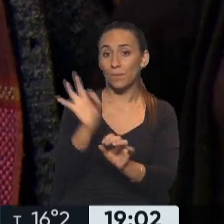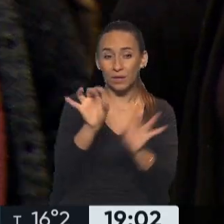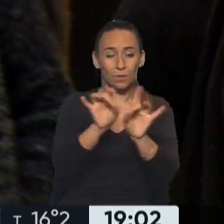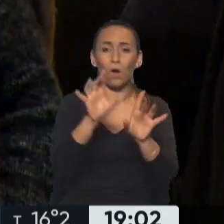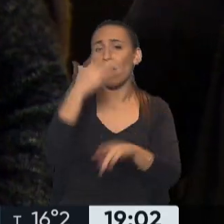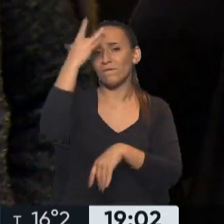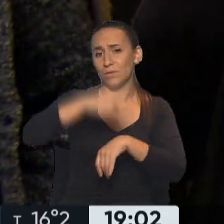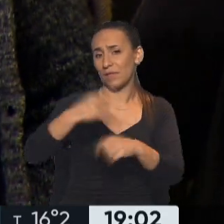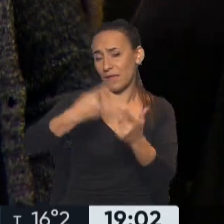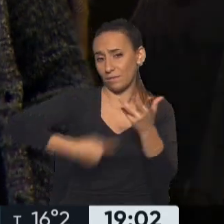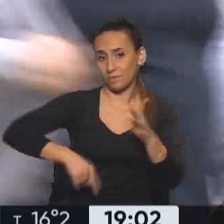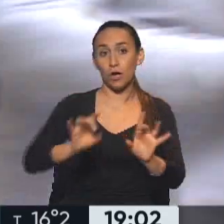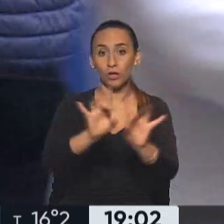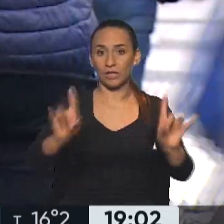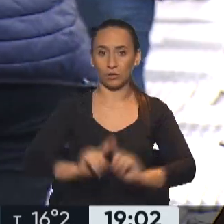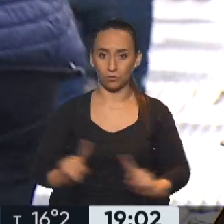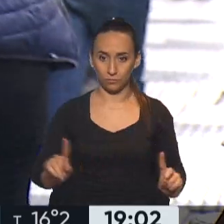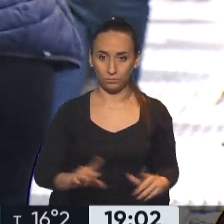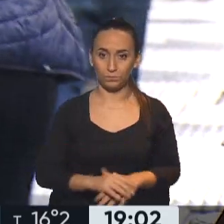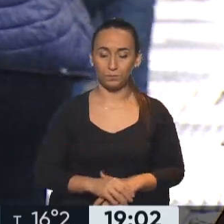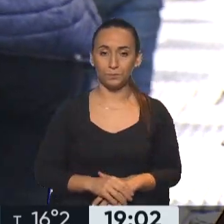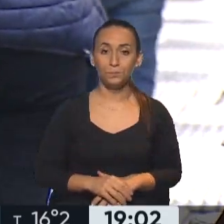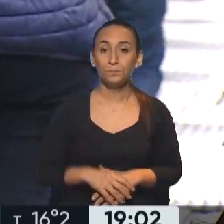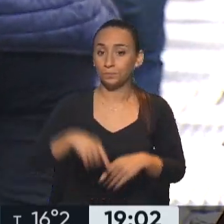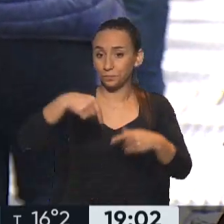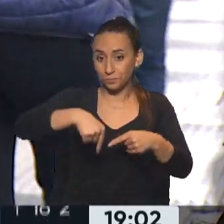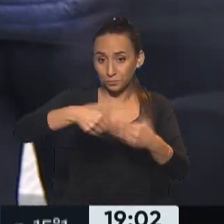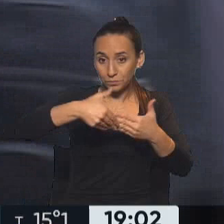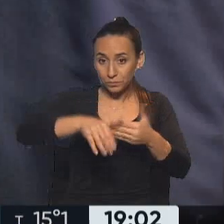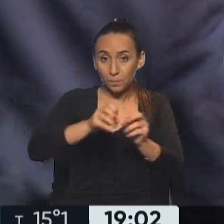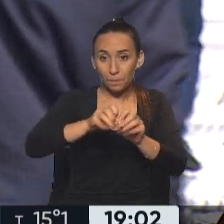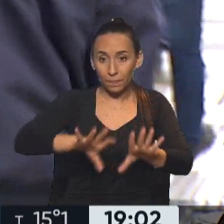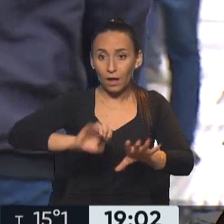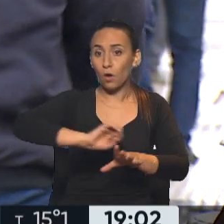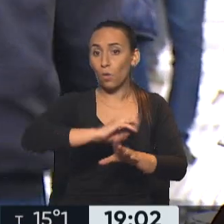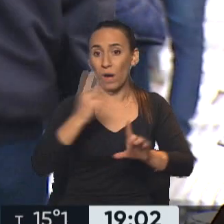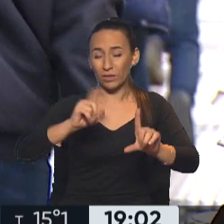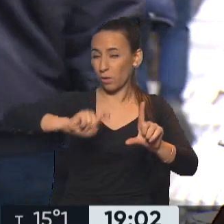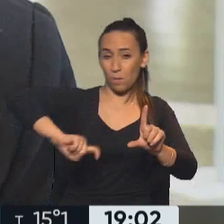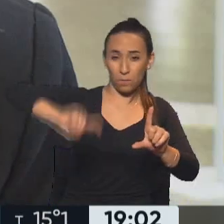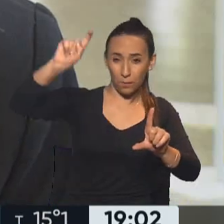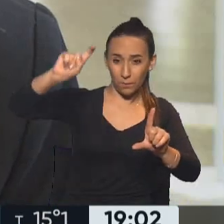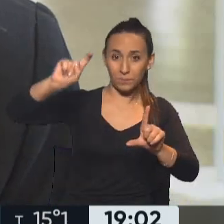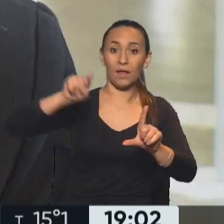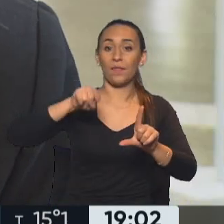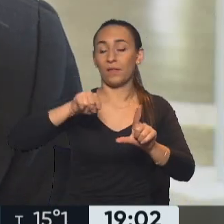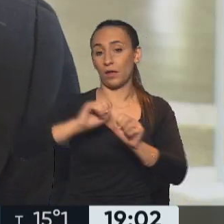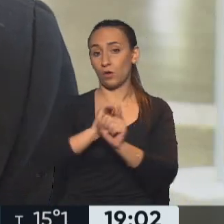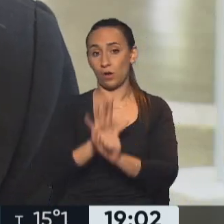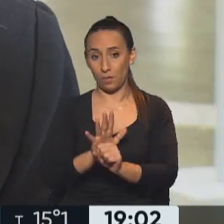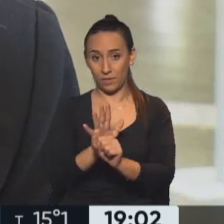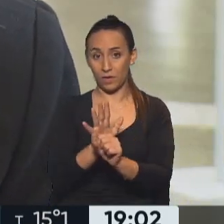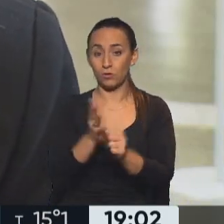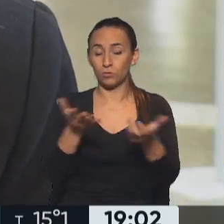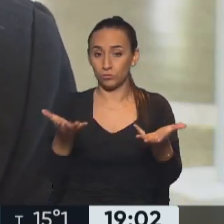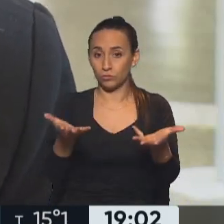enfermedades. Estamos ante el inicio de la cuarta ola de casos de coronavirus. Cuarta ola